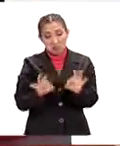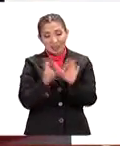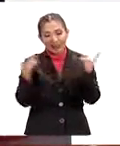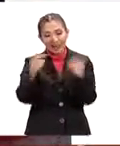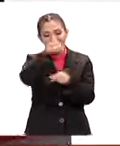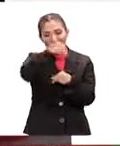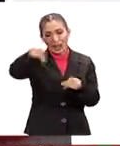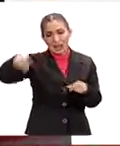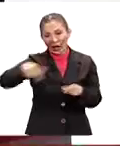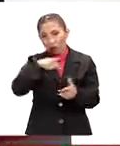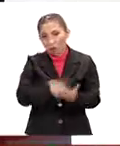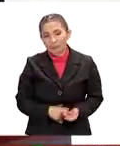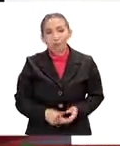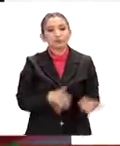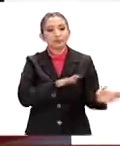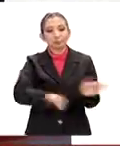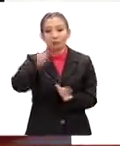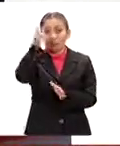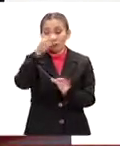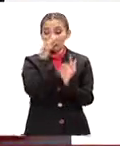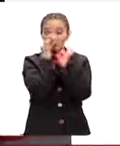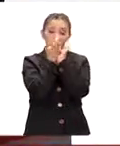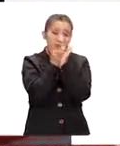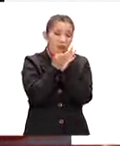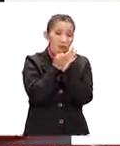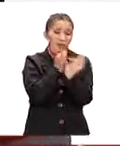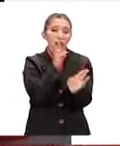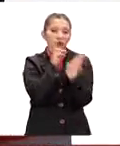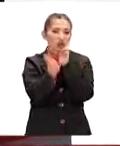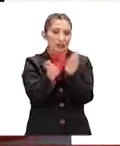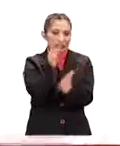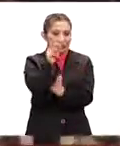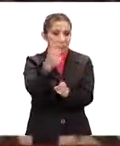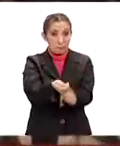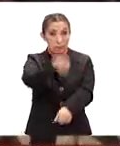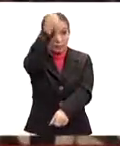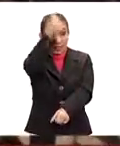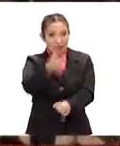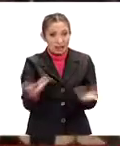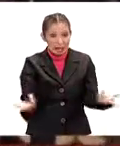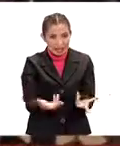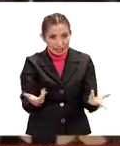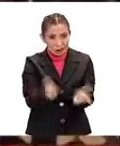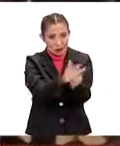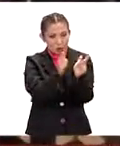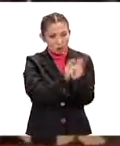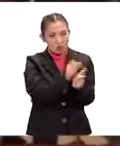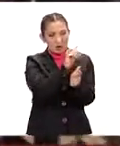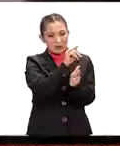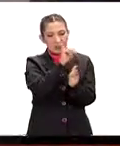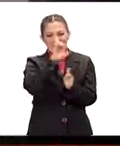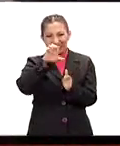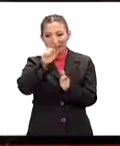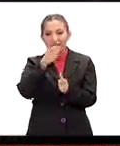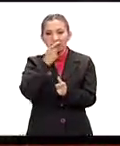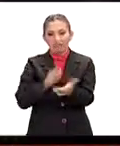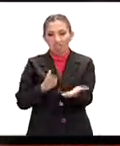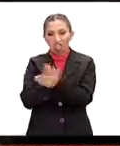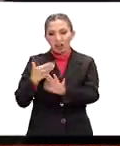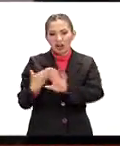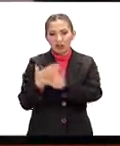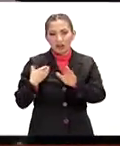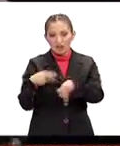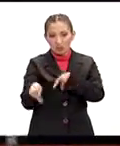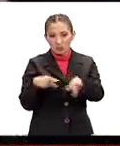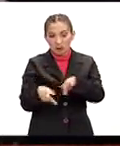que se va a estar realizando. Bueno, y una noticia que no es primero, no es la primera ocasión en la que el grupo islámico ISIS se lanza contra el